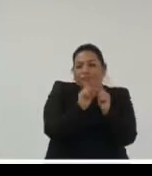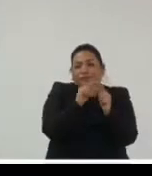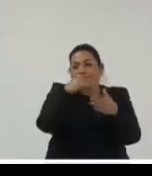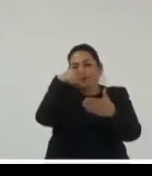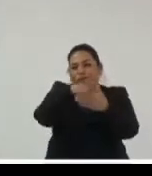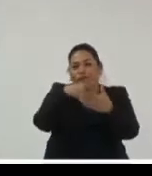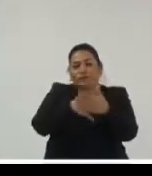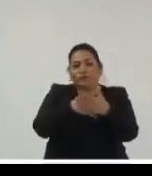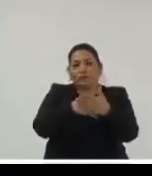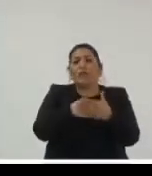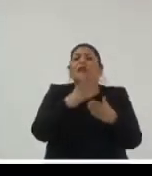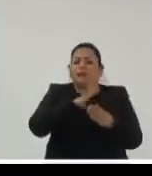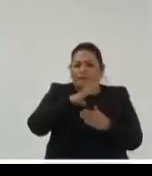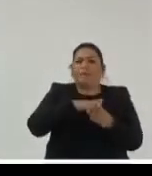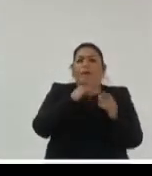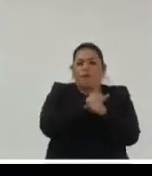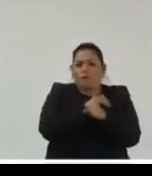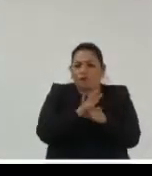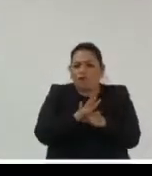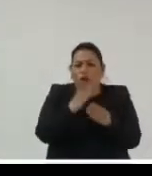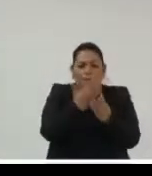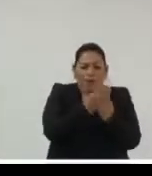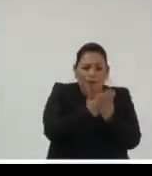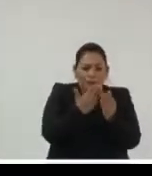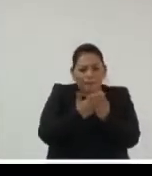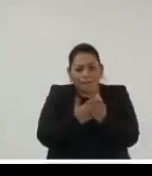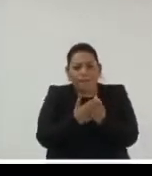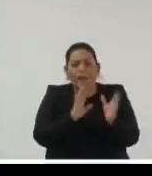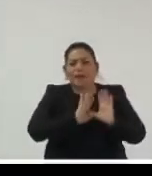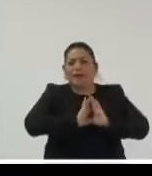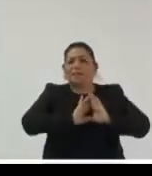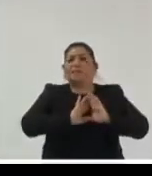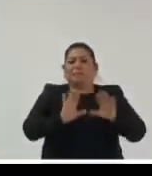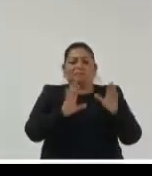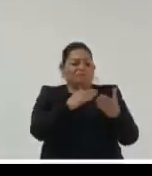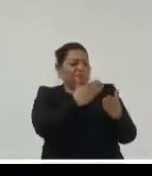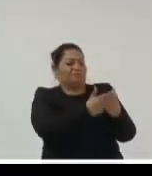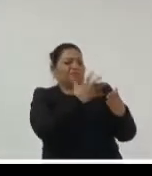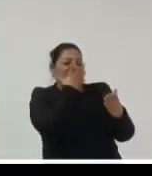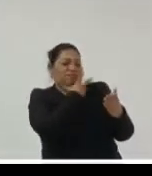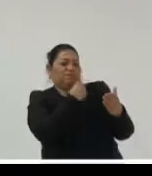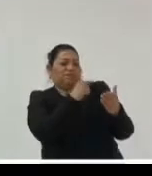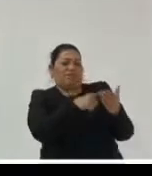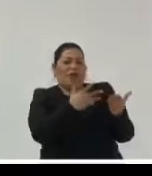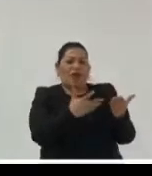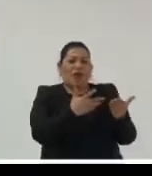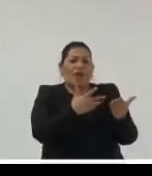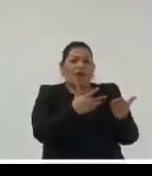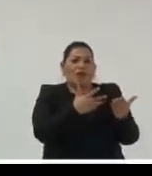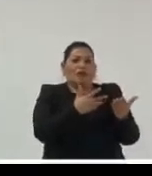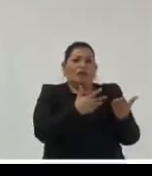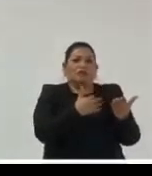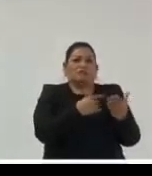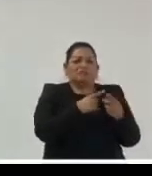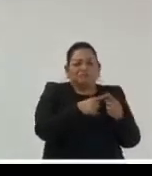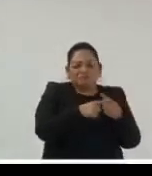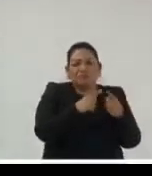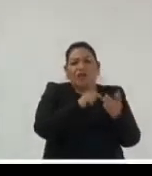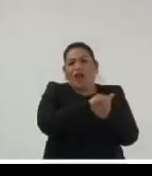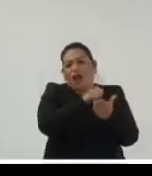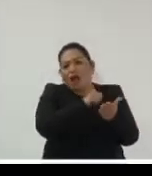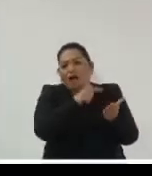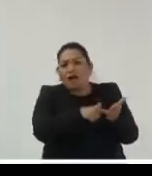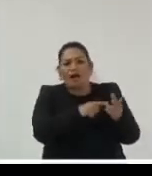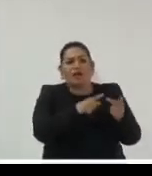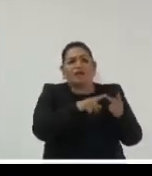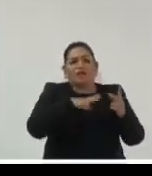tenemos los documentos ¿verdad? los documentos esta pieza hermosa que registra eventos que registra actos que